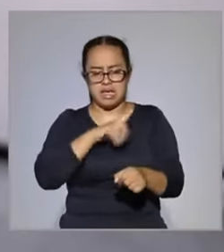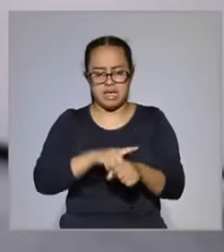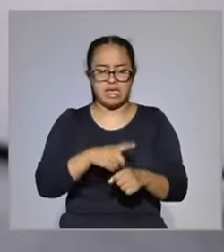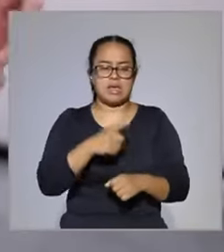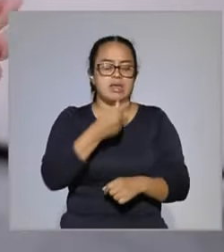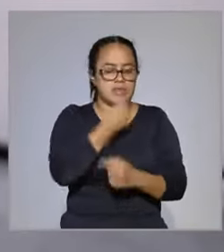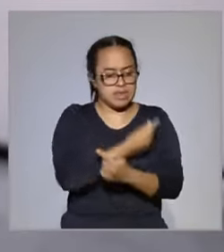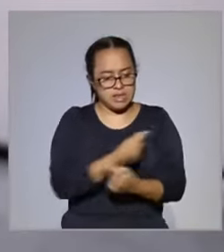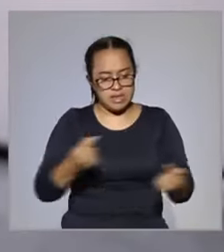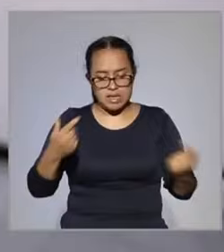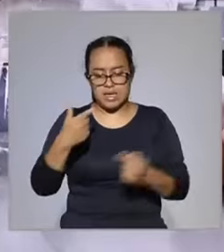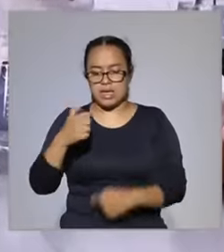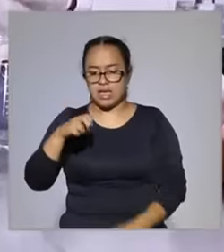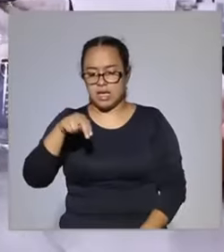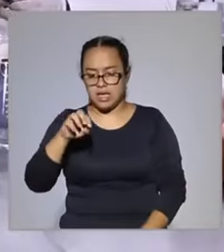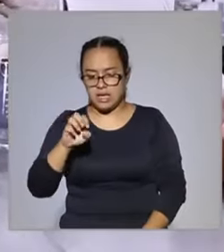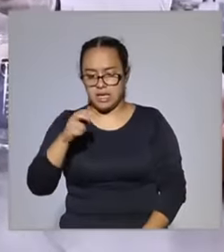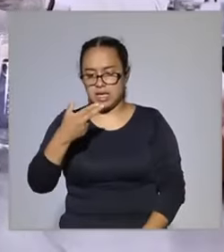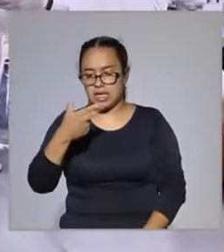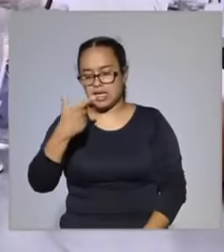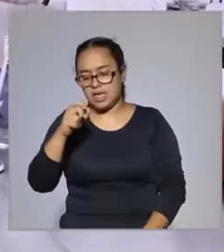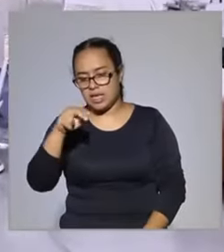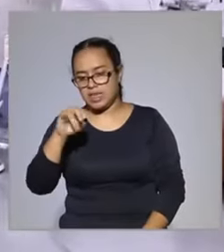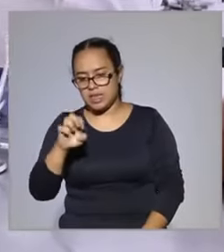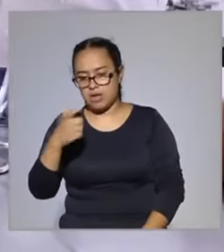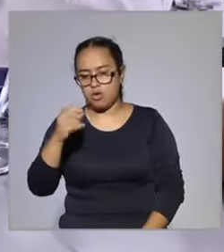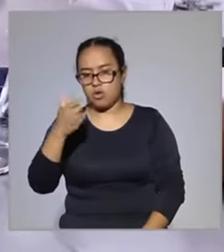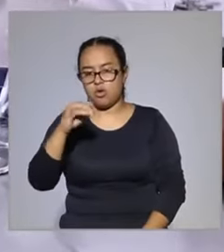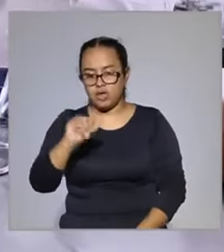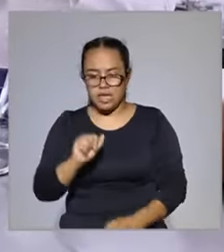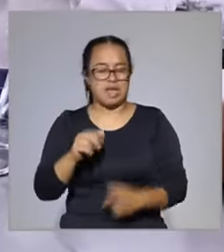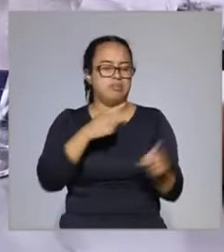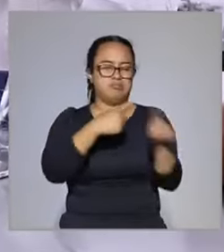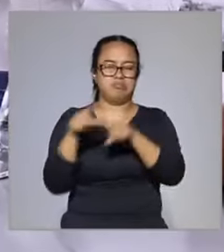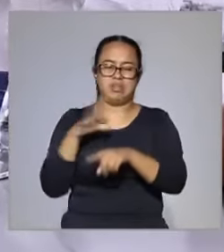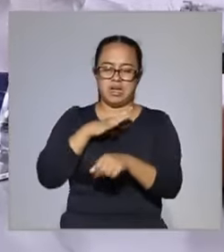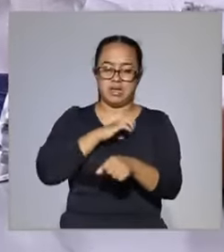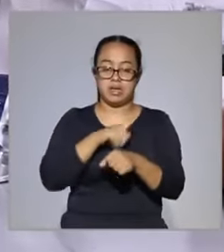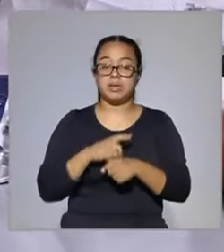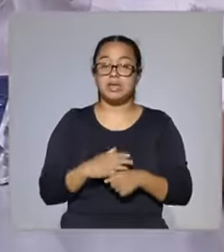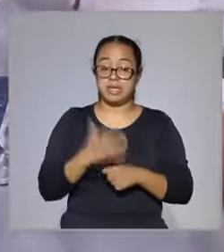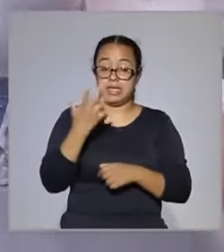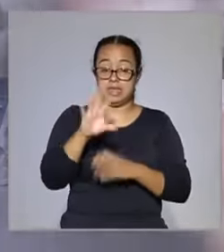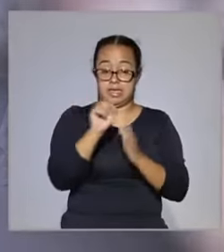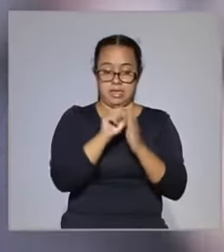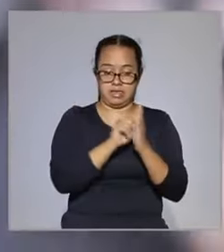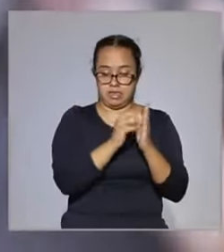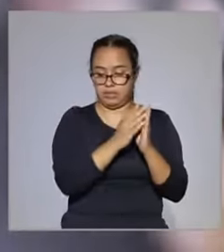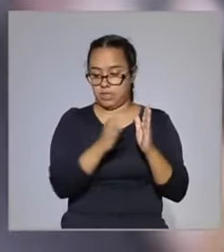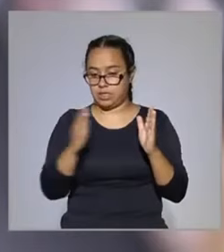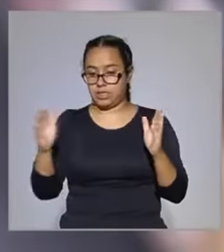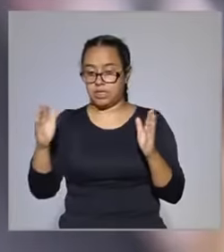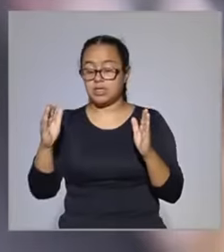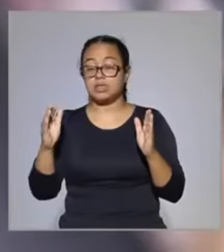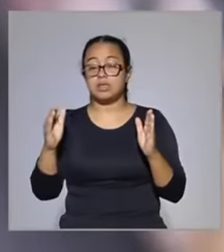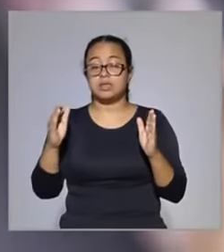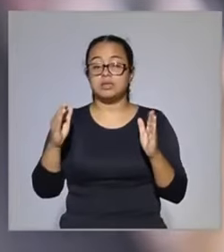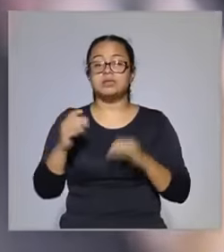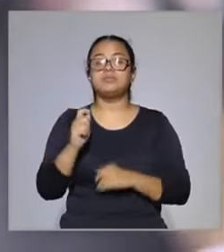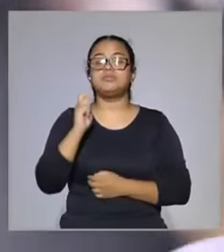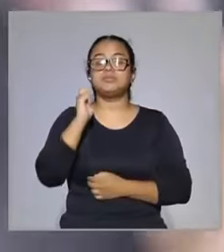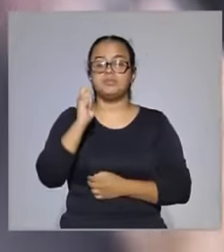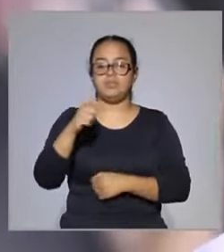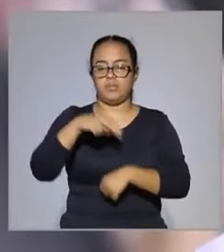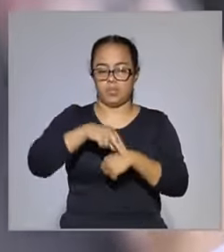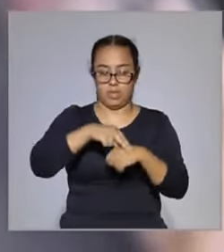ginecología, cirugía, etc. De las ventajas que tiene cursar 10 semestres más de la terapéutica homeopática, es que